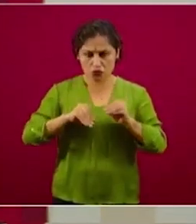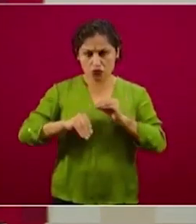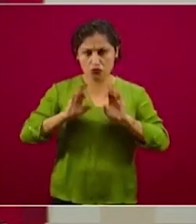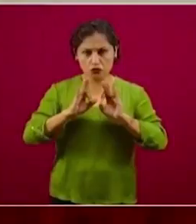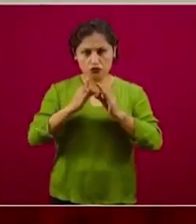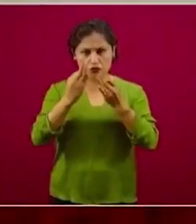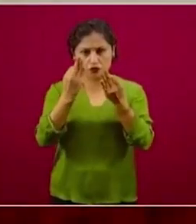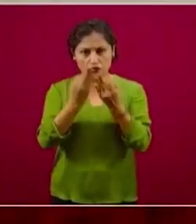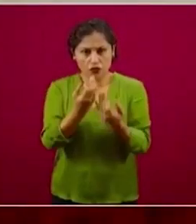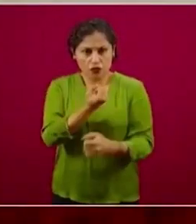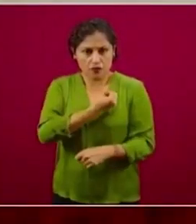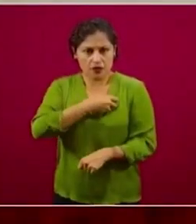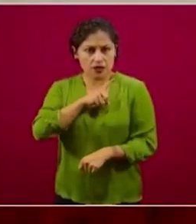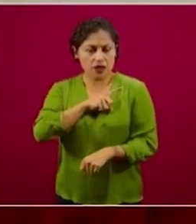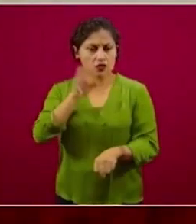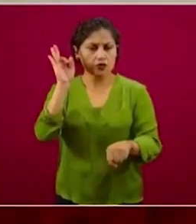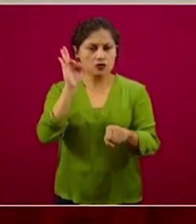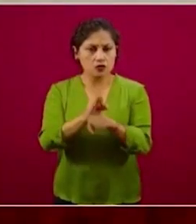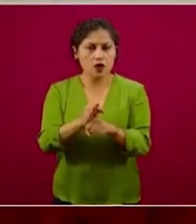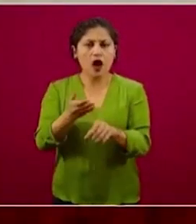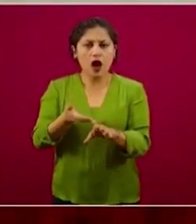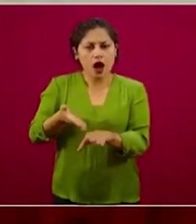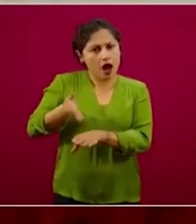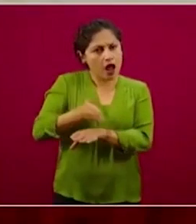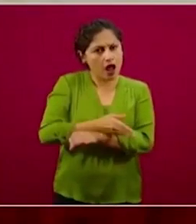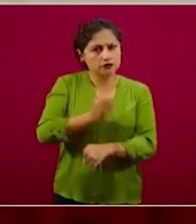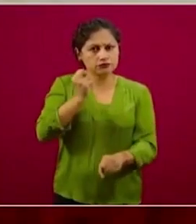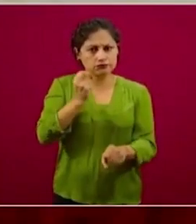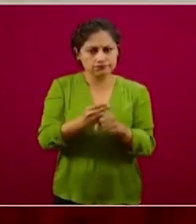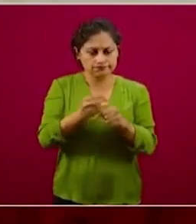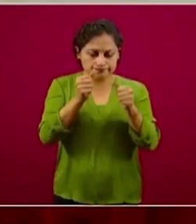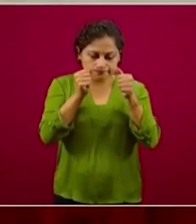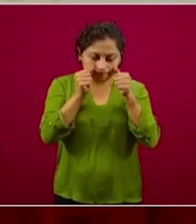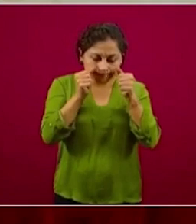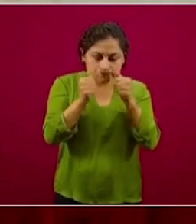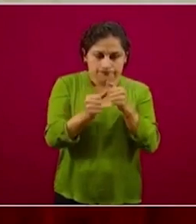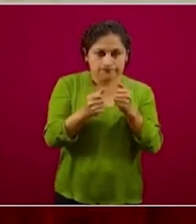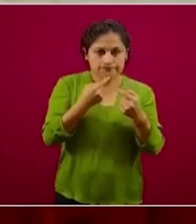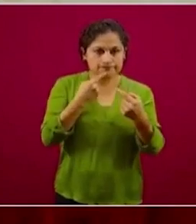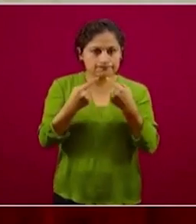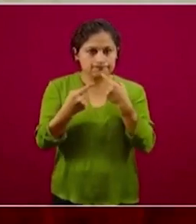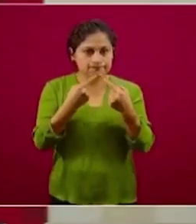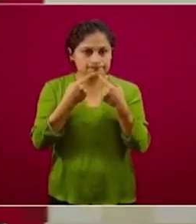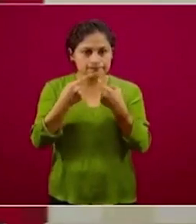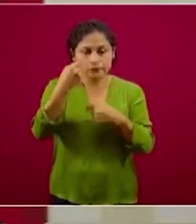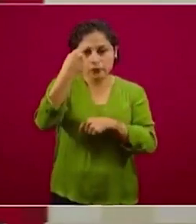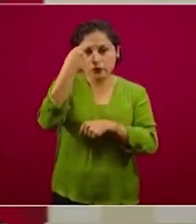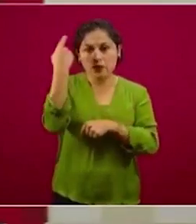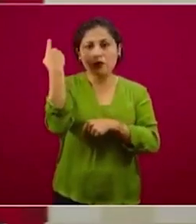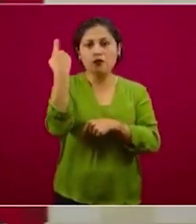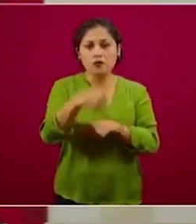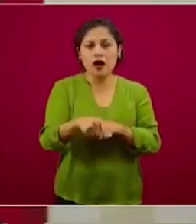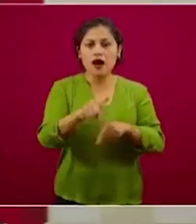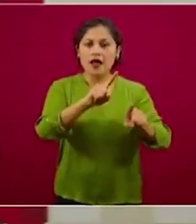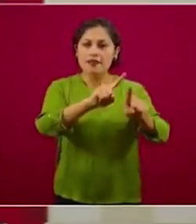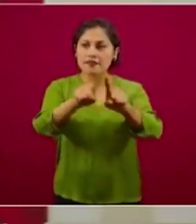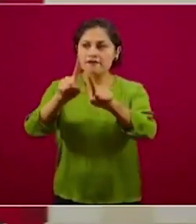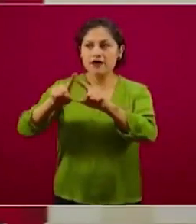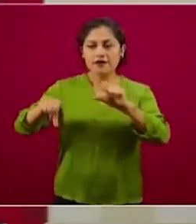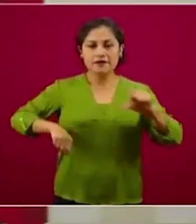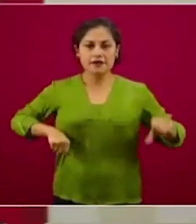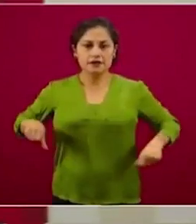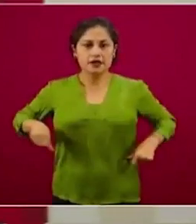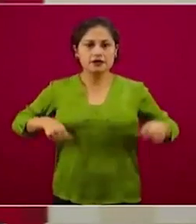cuidadosamente analizadas para que restringieran las actividades que hacen que las personas